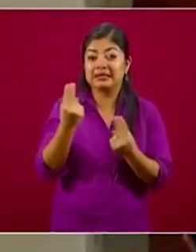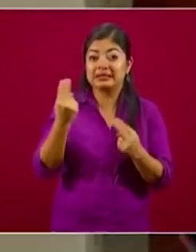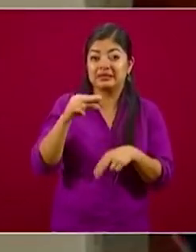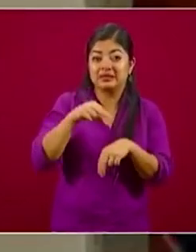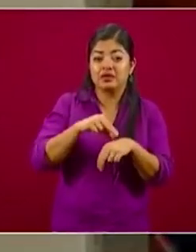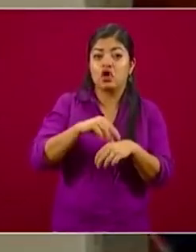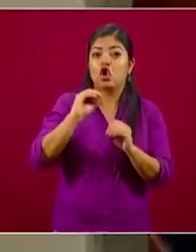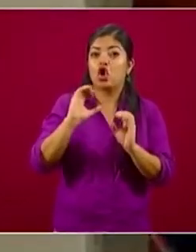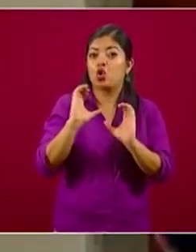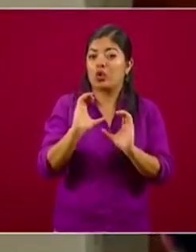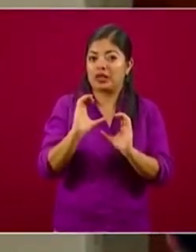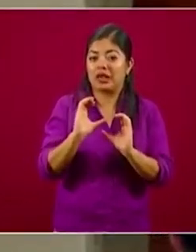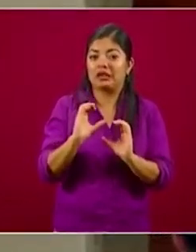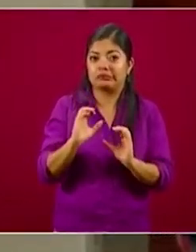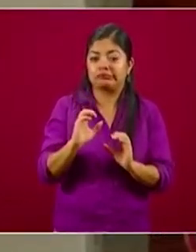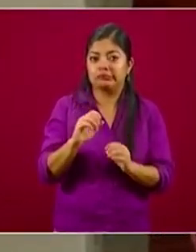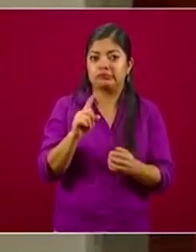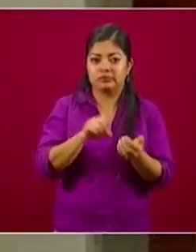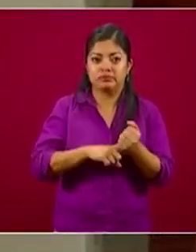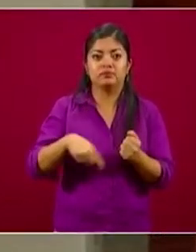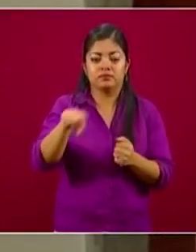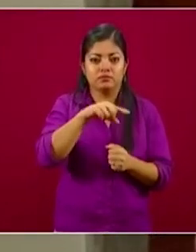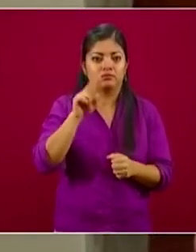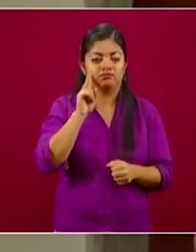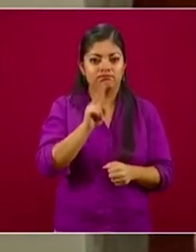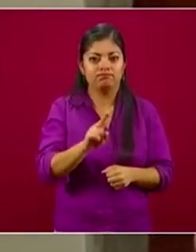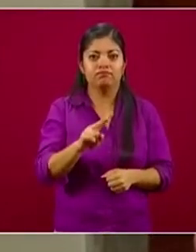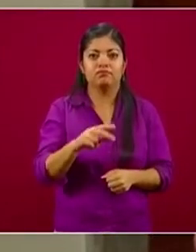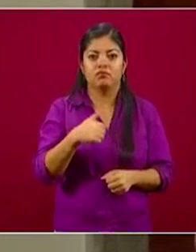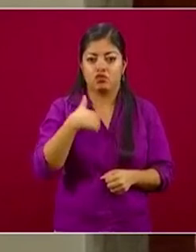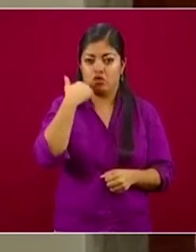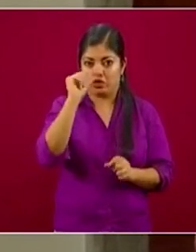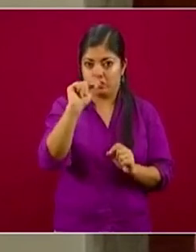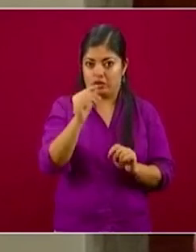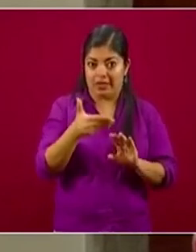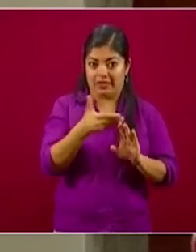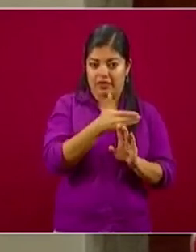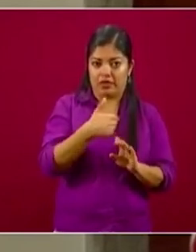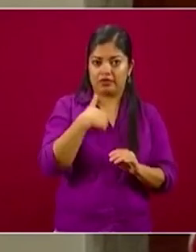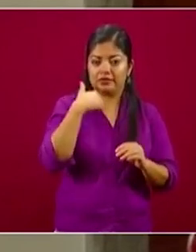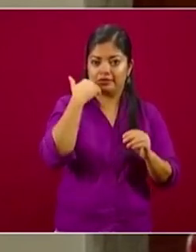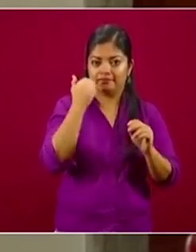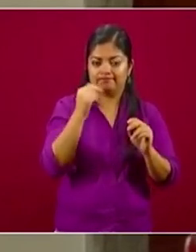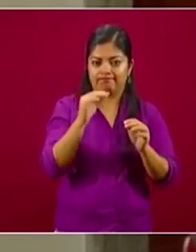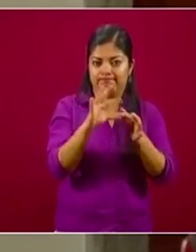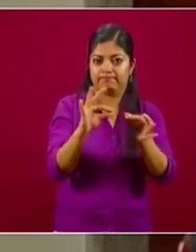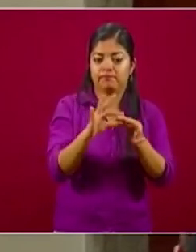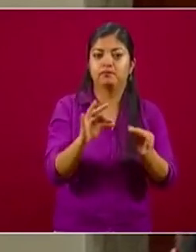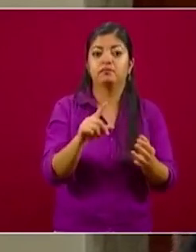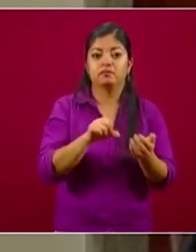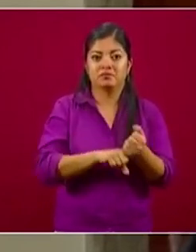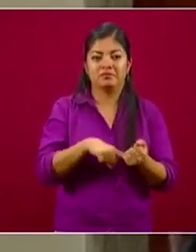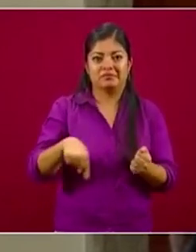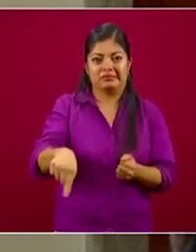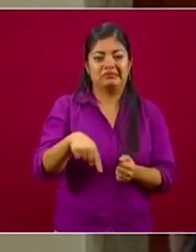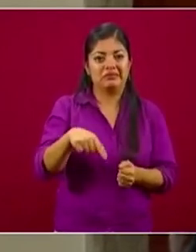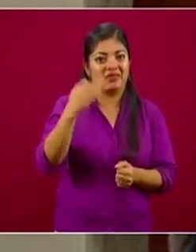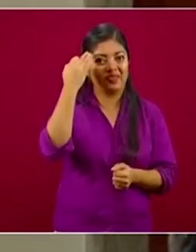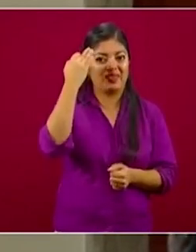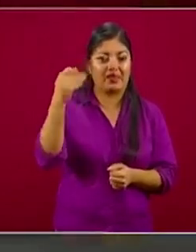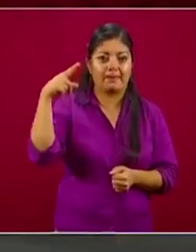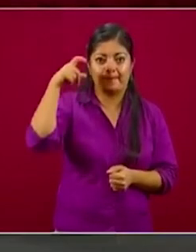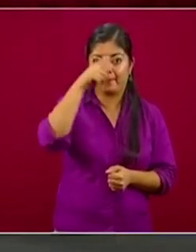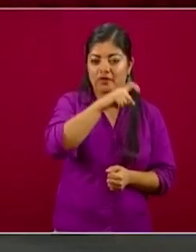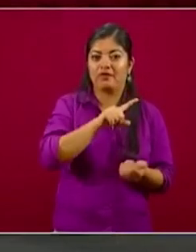cuidado crítico. Eso es algo de lo que han estado visibilizando, observando. Quiero hacer aquí un paréntesis para decir que justo en esta guía crítica de cuidados